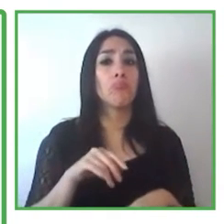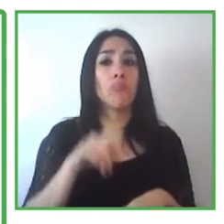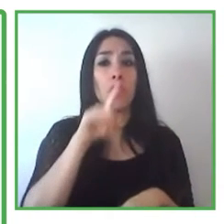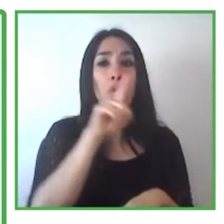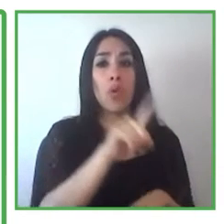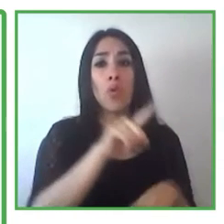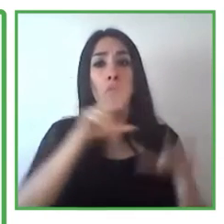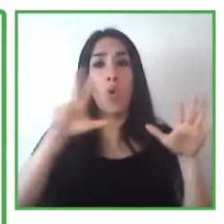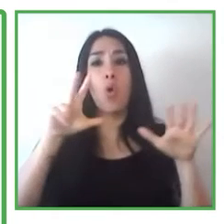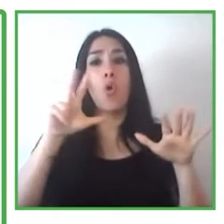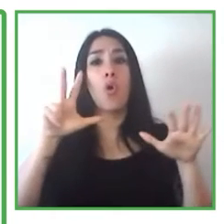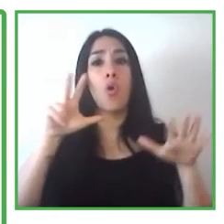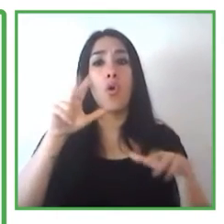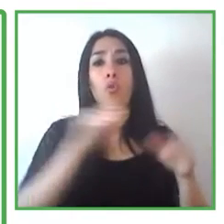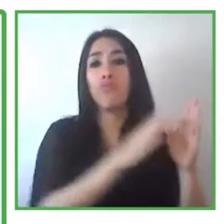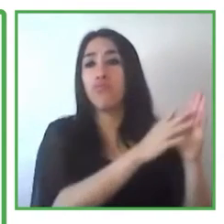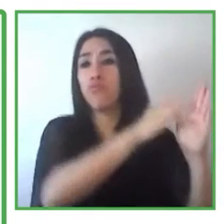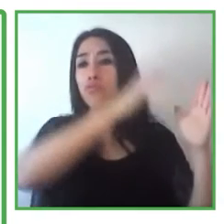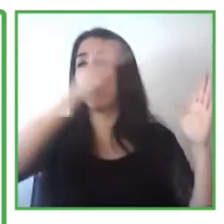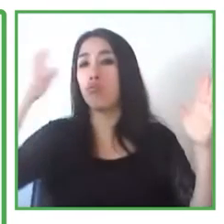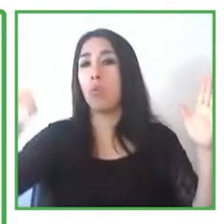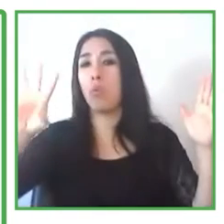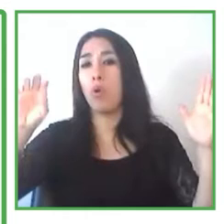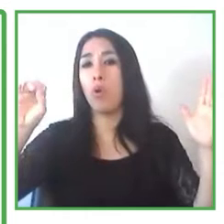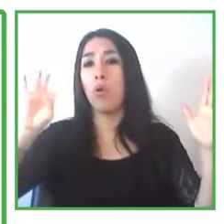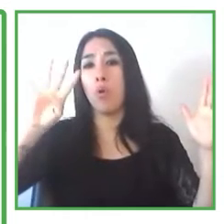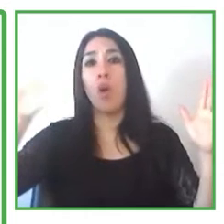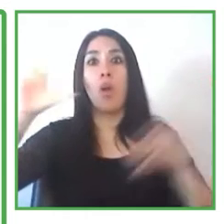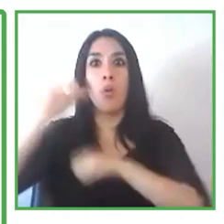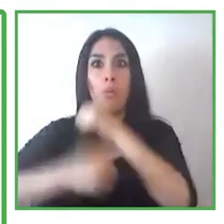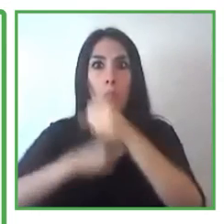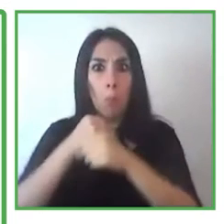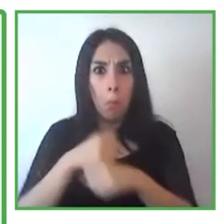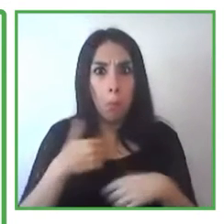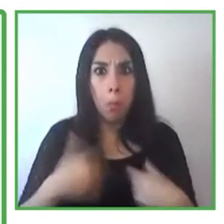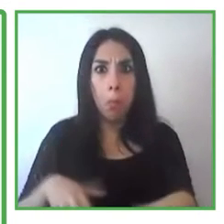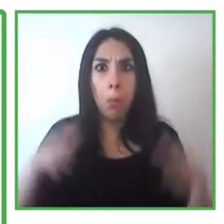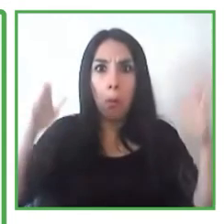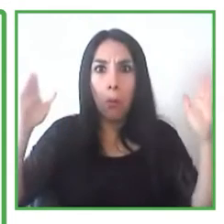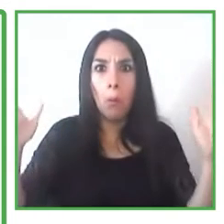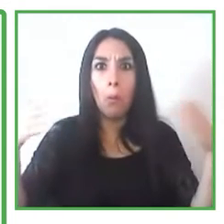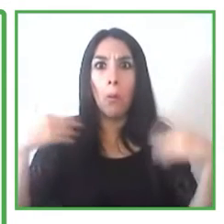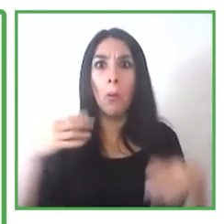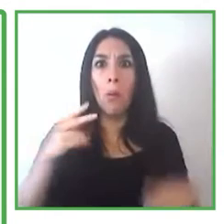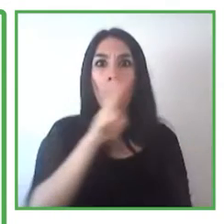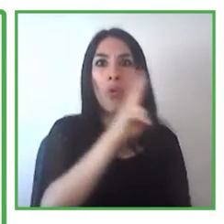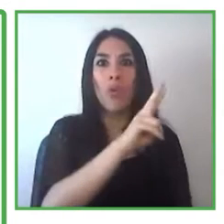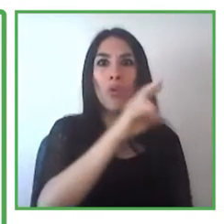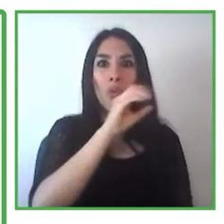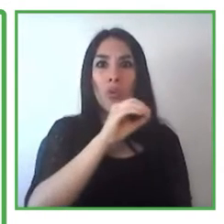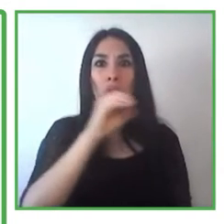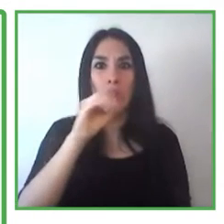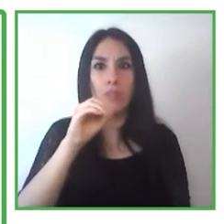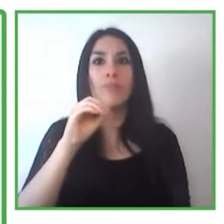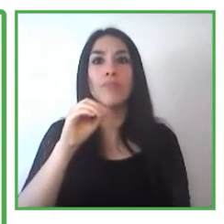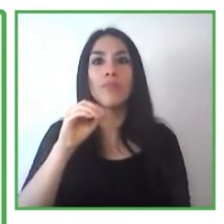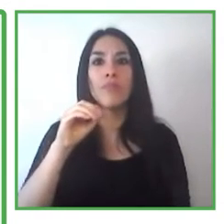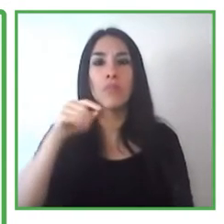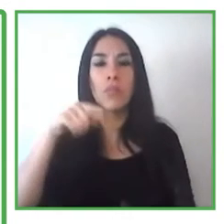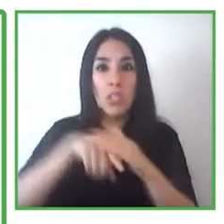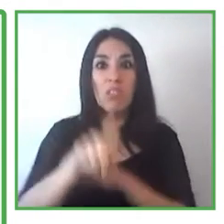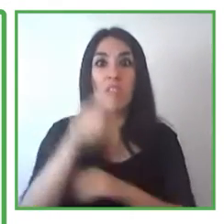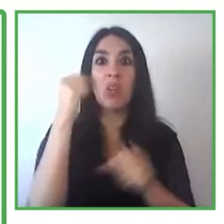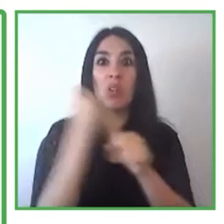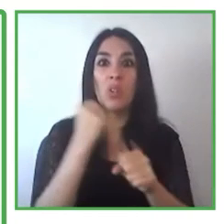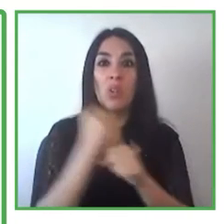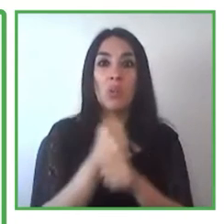45 años, de 276 personas. Estas personas fueron capacitadas,